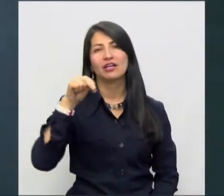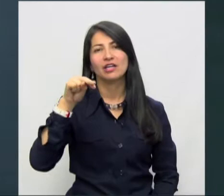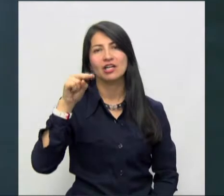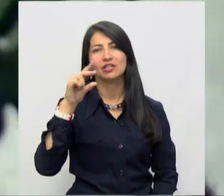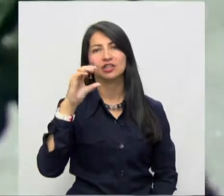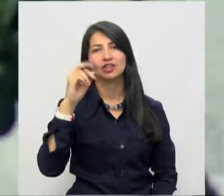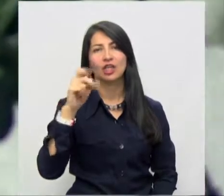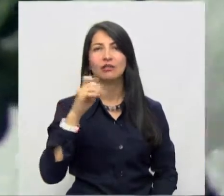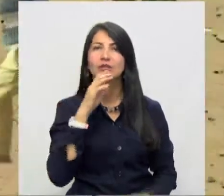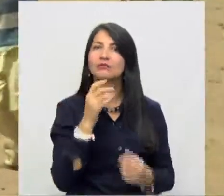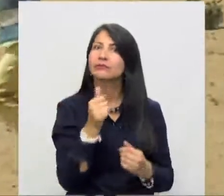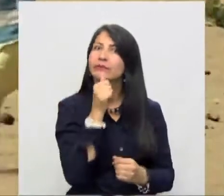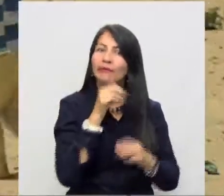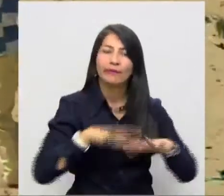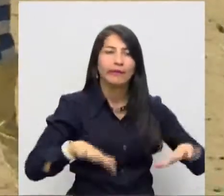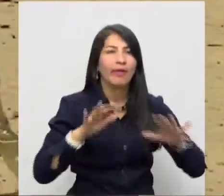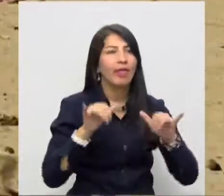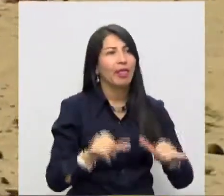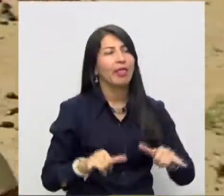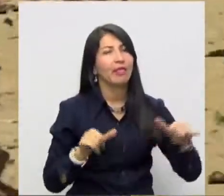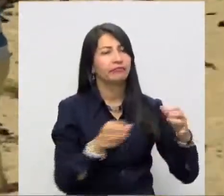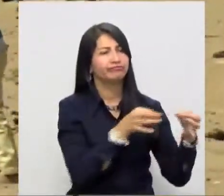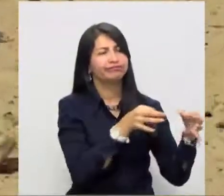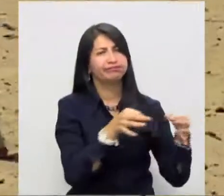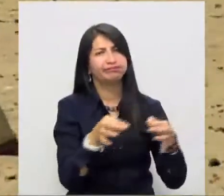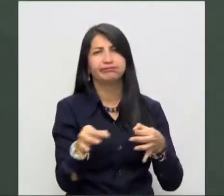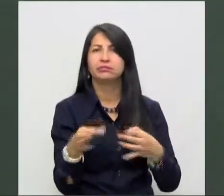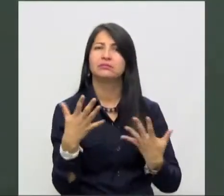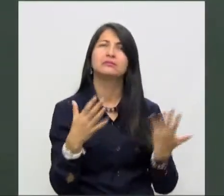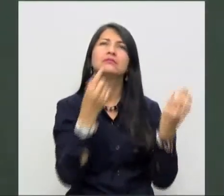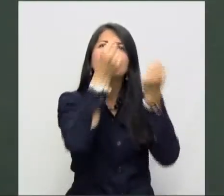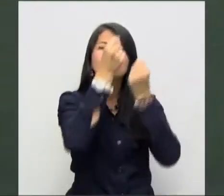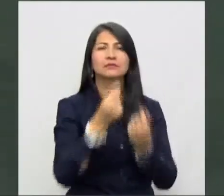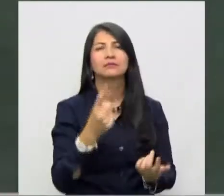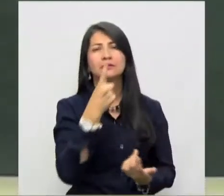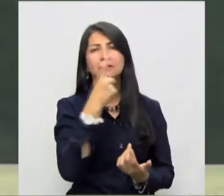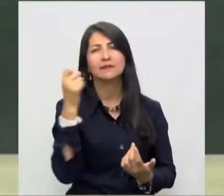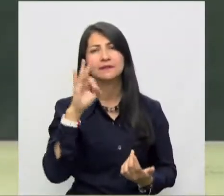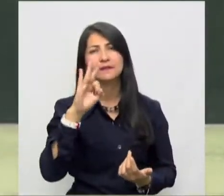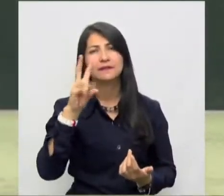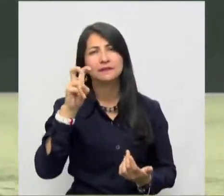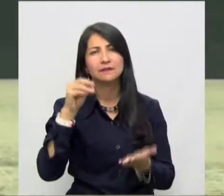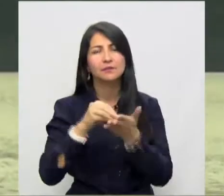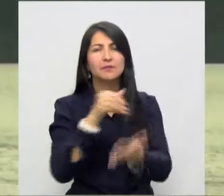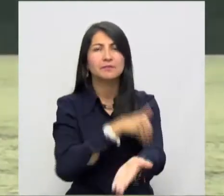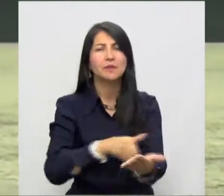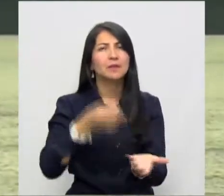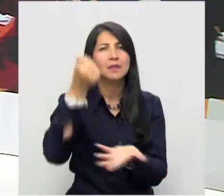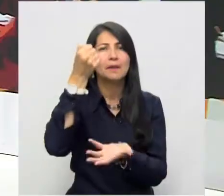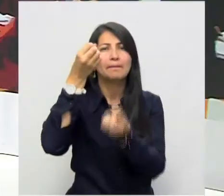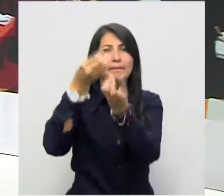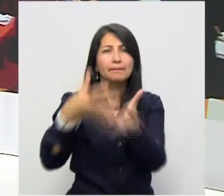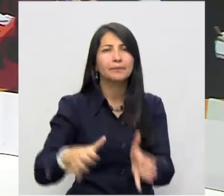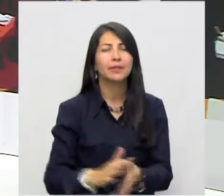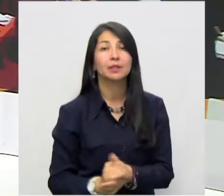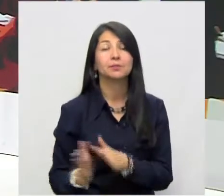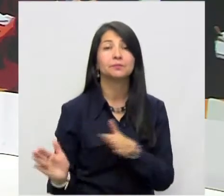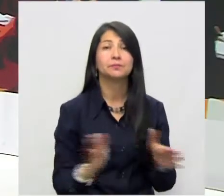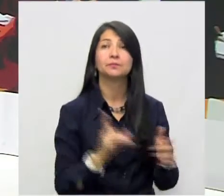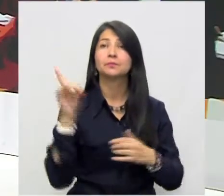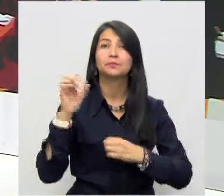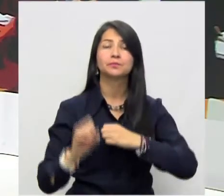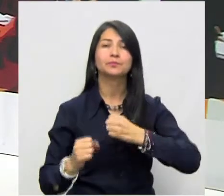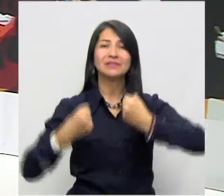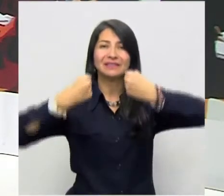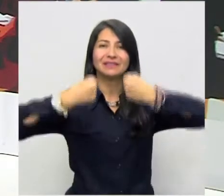municipios de La Guajira. Habría un daño fiscal por 637 mil millones de pesos. La sede de la